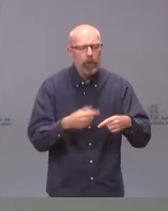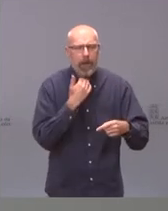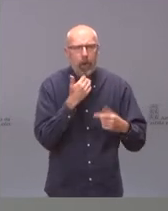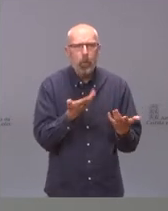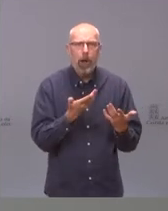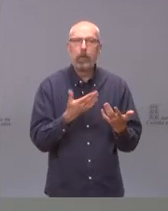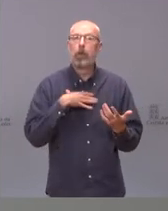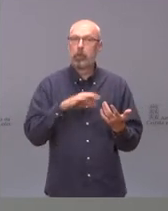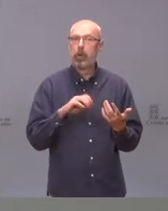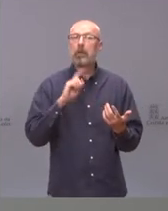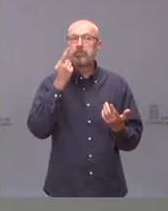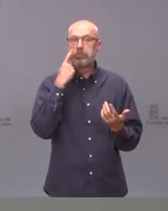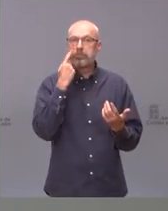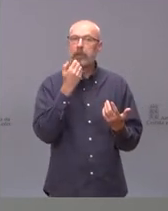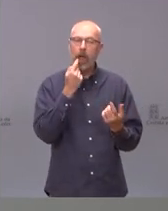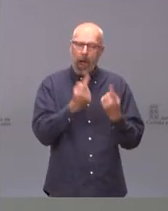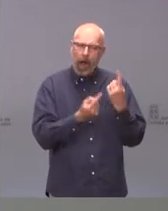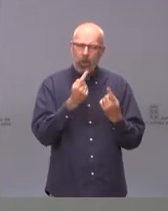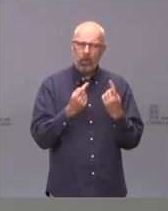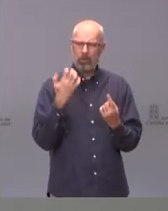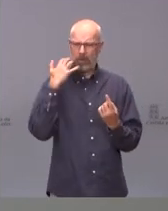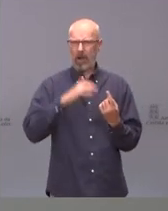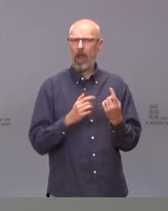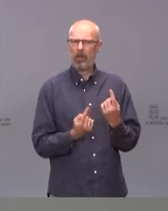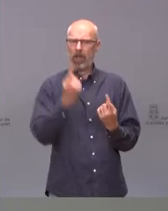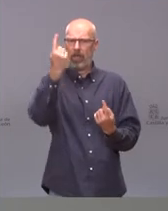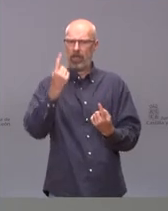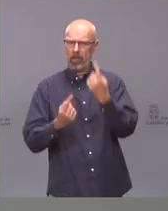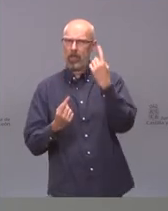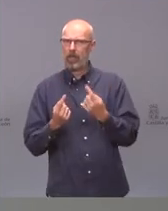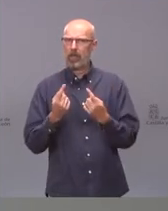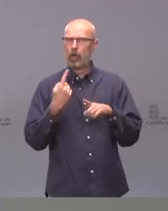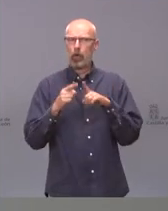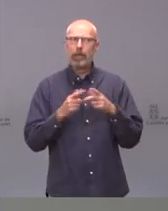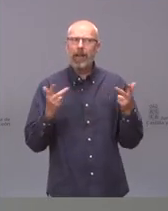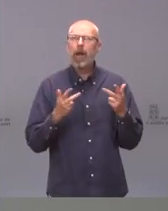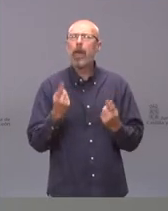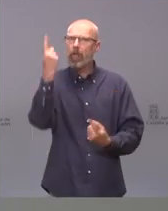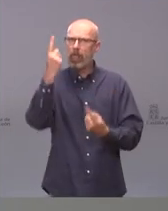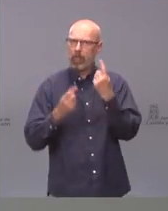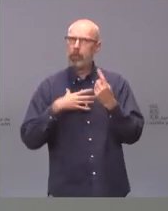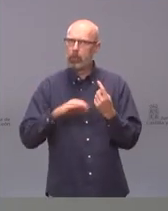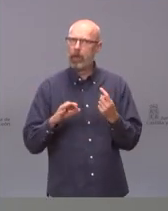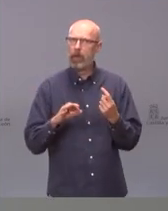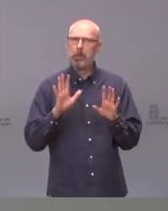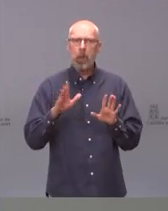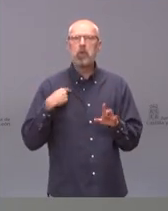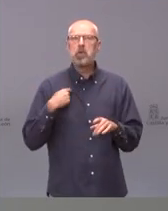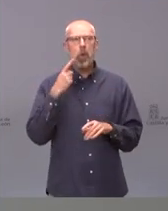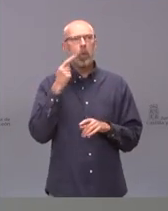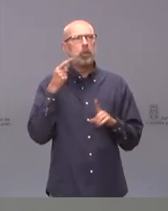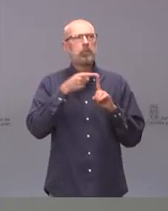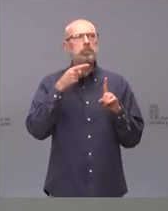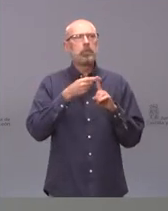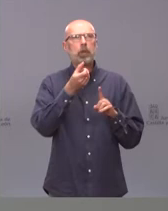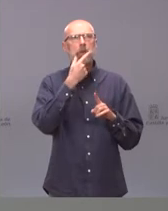más consumidos tienen efectos muy raros que algunos son potencialmente graves. Por lo tanto, esto se tiene que situar también en